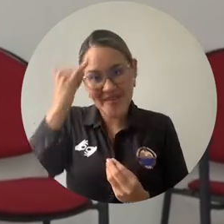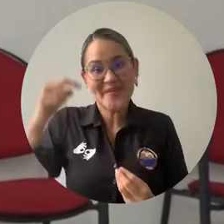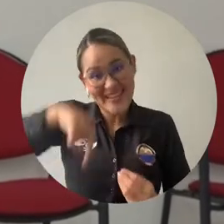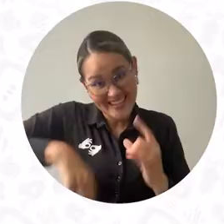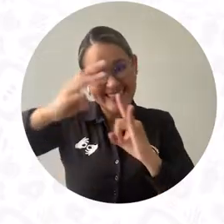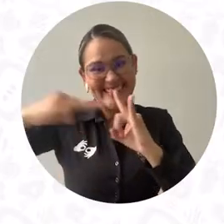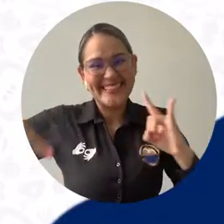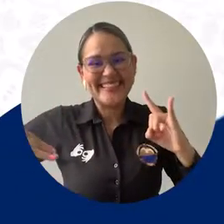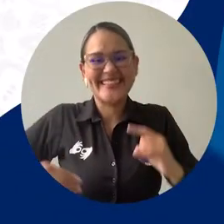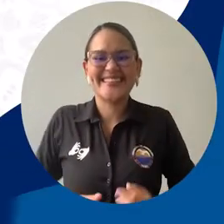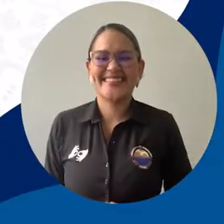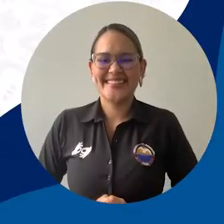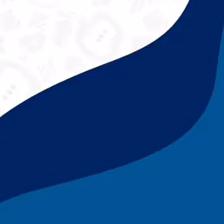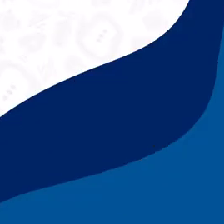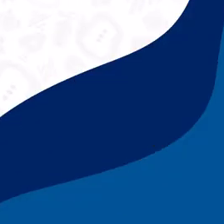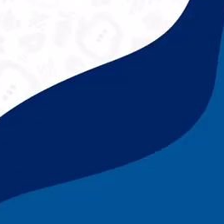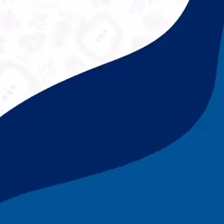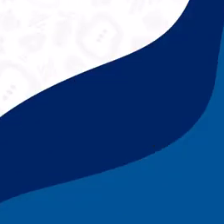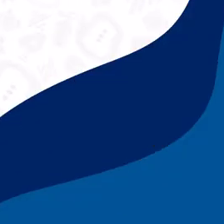de la Alma Mater.